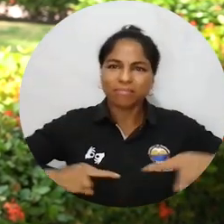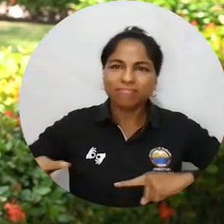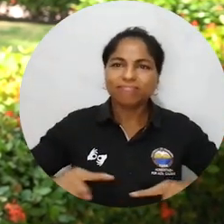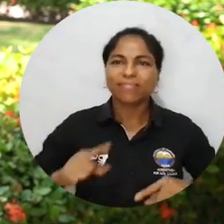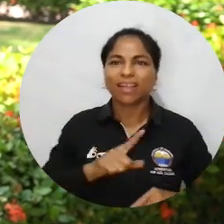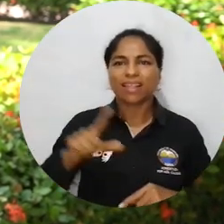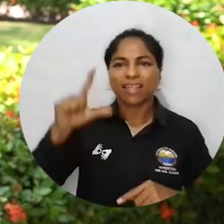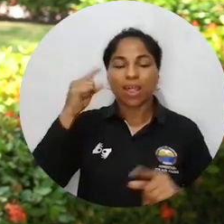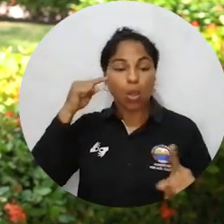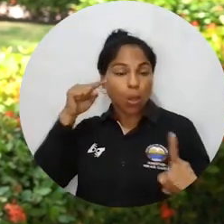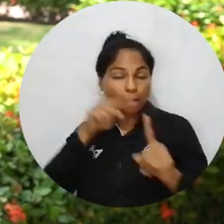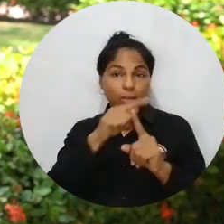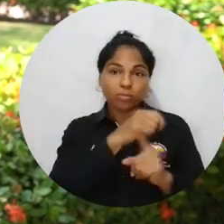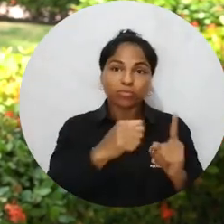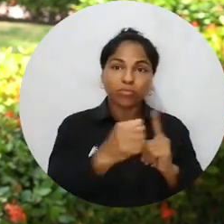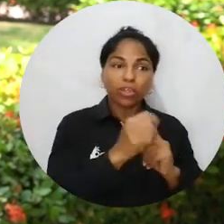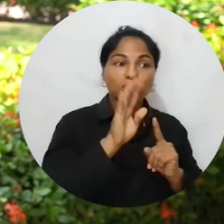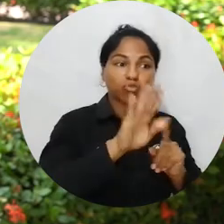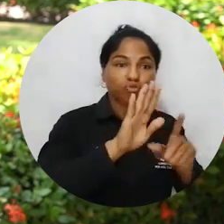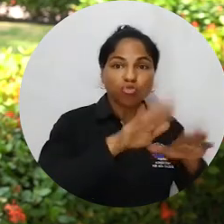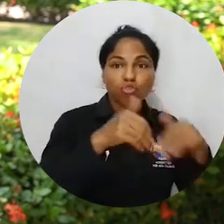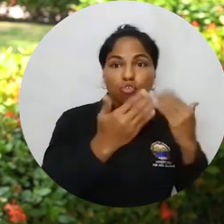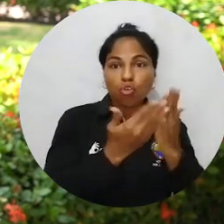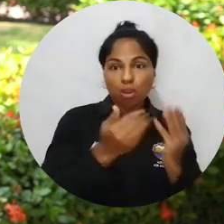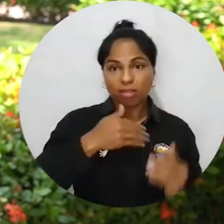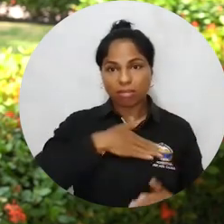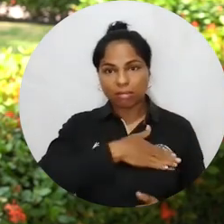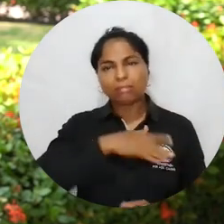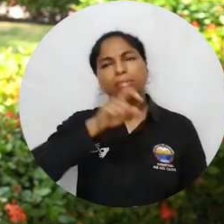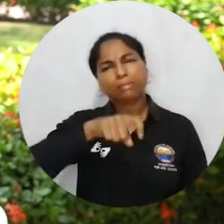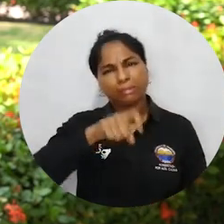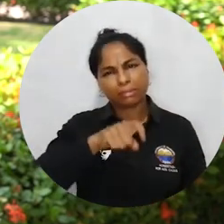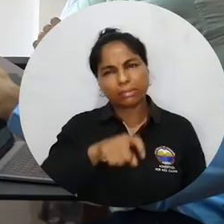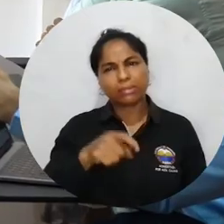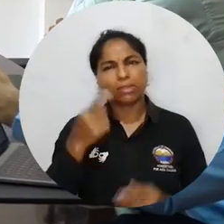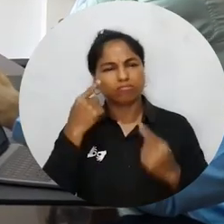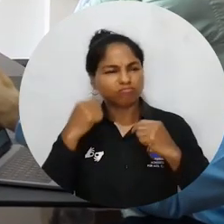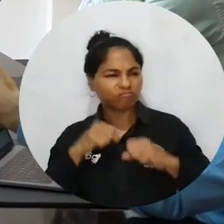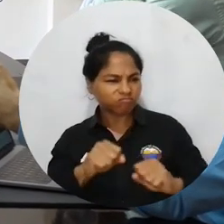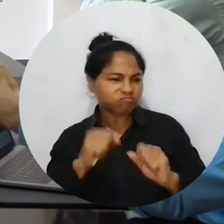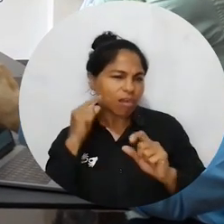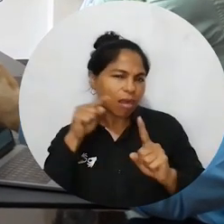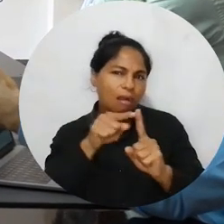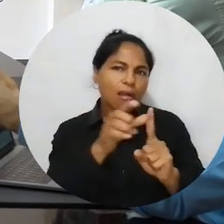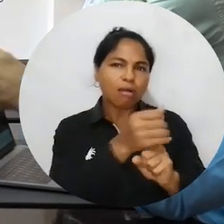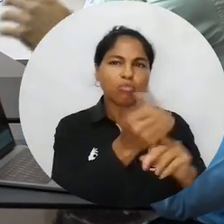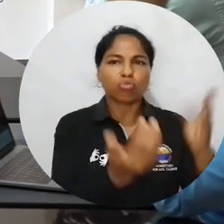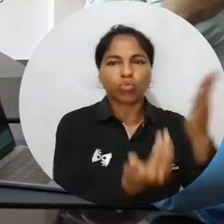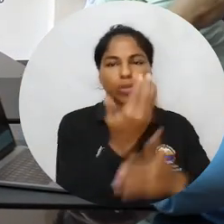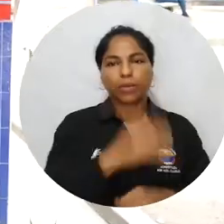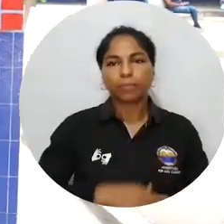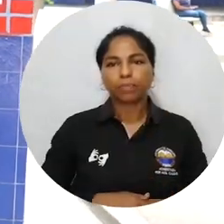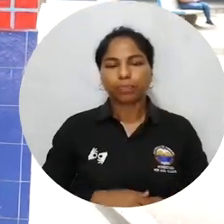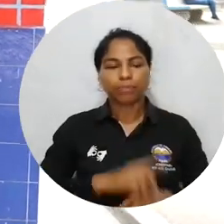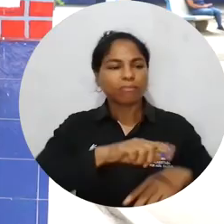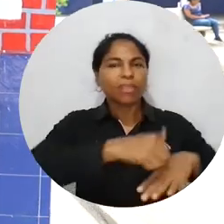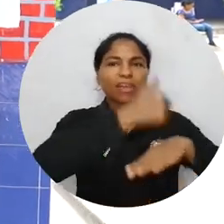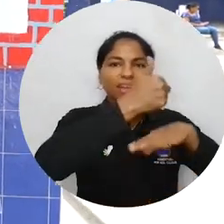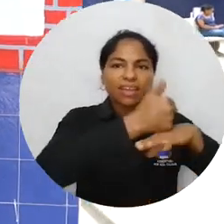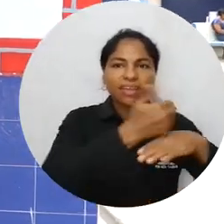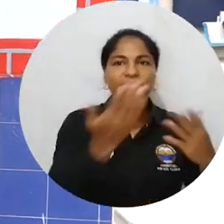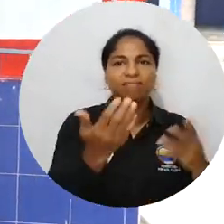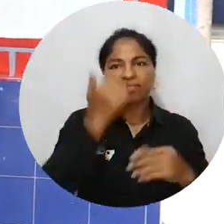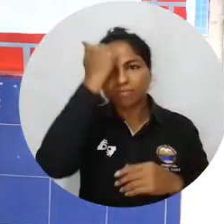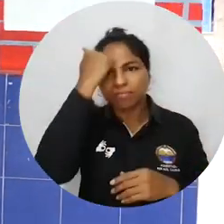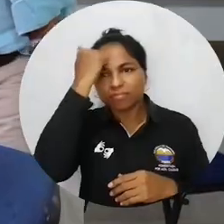de liderazgo y de proyección social que la normal necesita hoy para emprender como nuevos horizontes. De la mano del